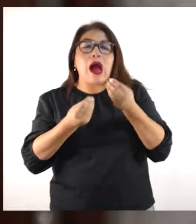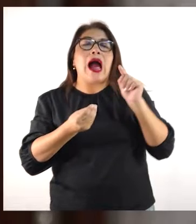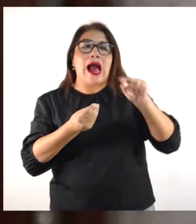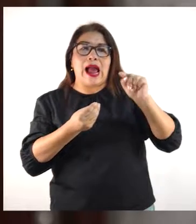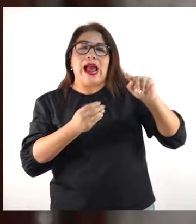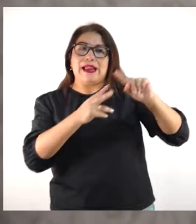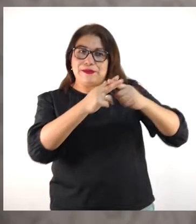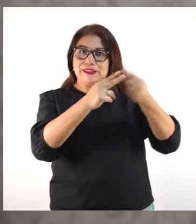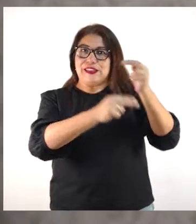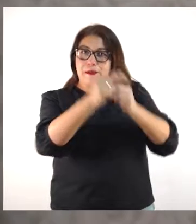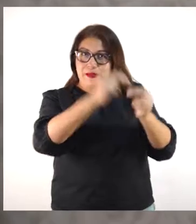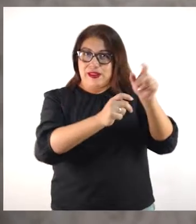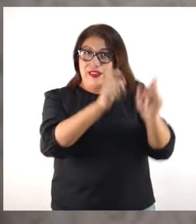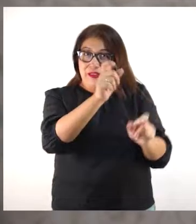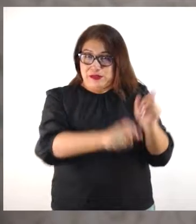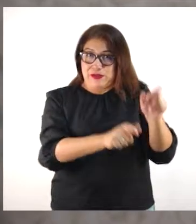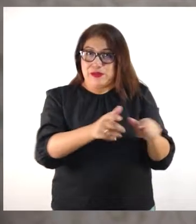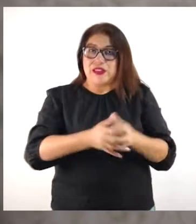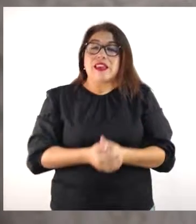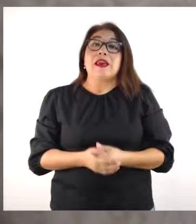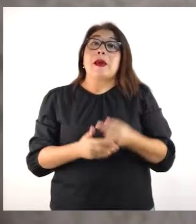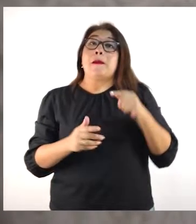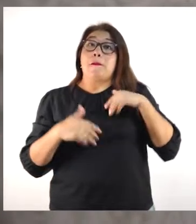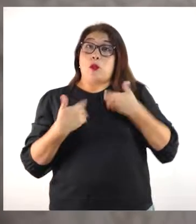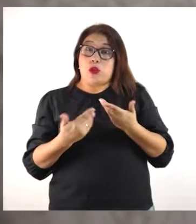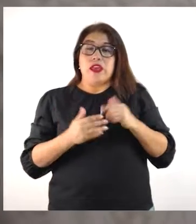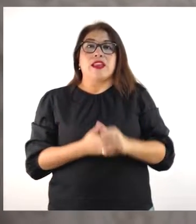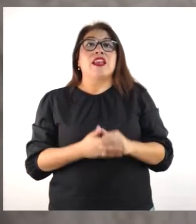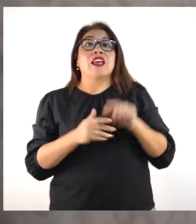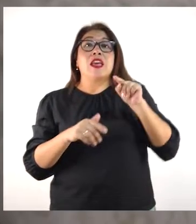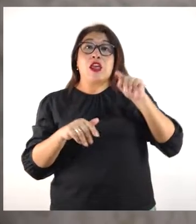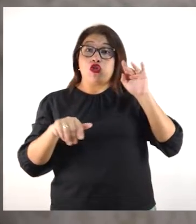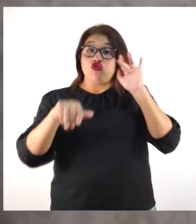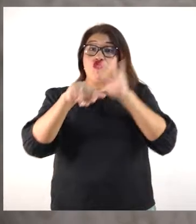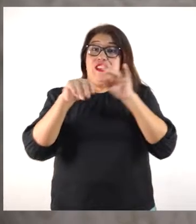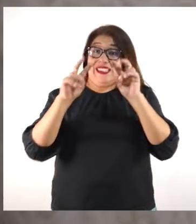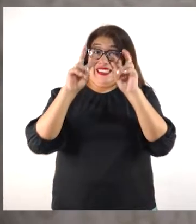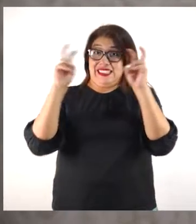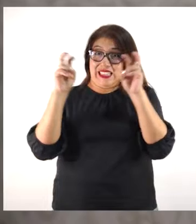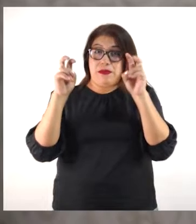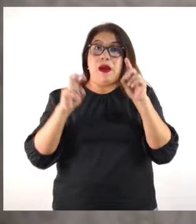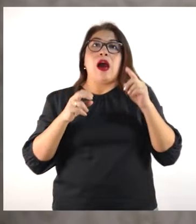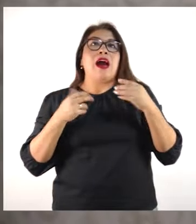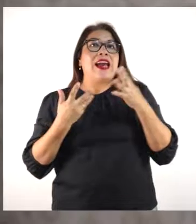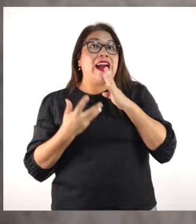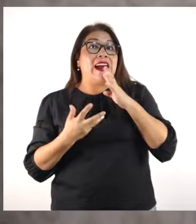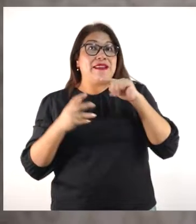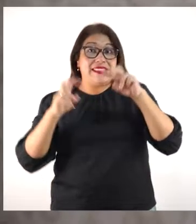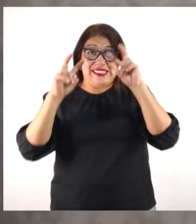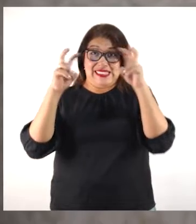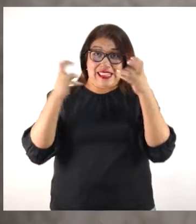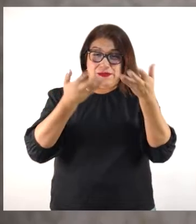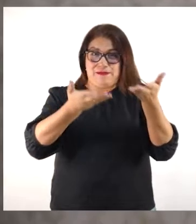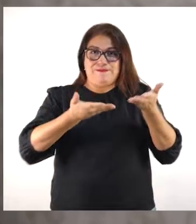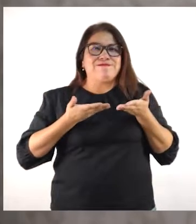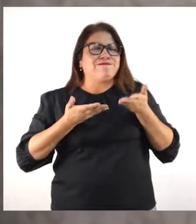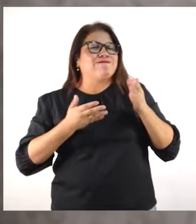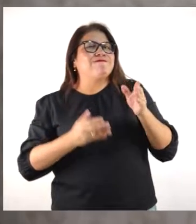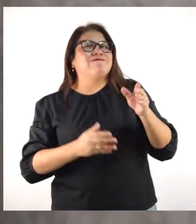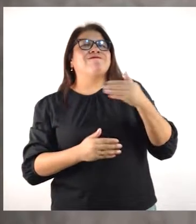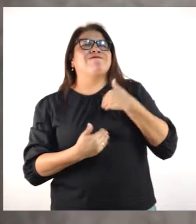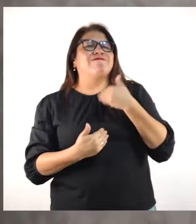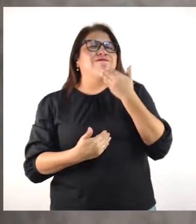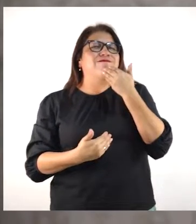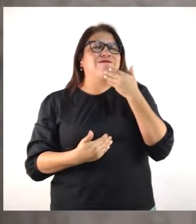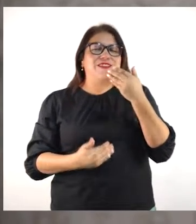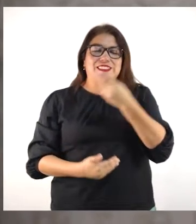emprendedores. Y para tocar este tema, hoy contamos con la grata presencia de la directora de